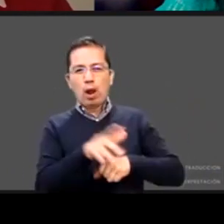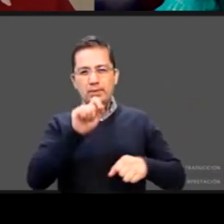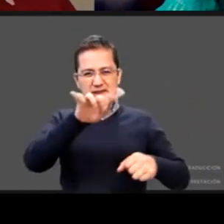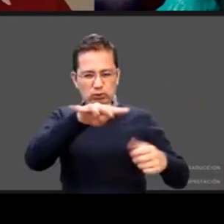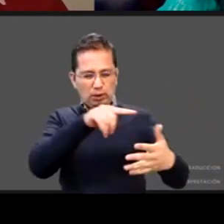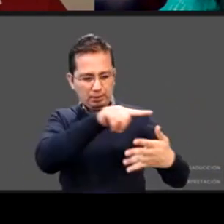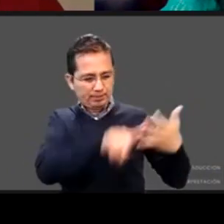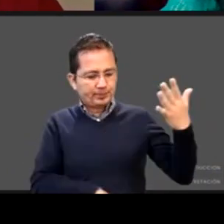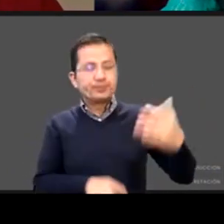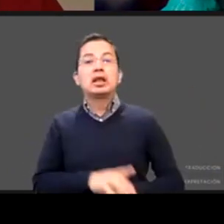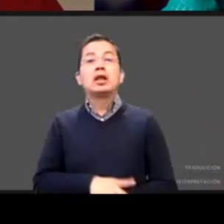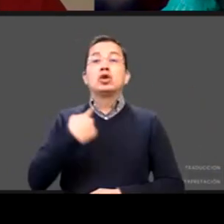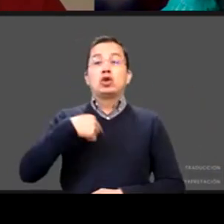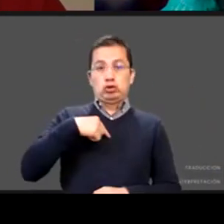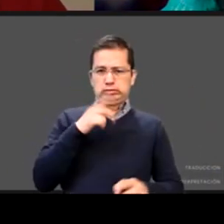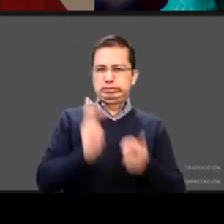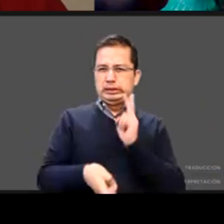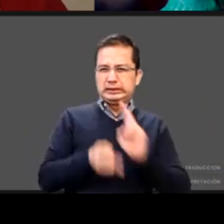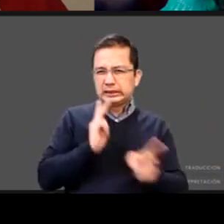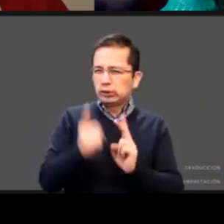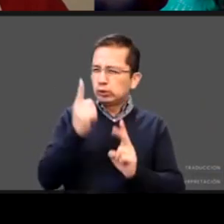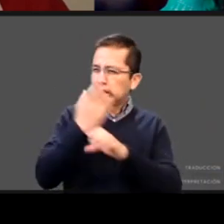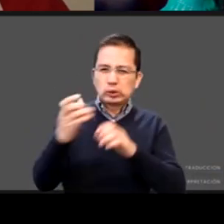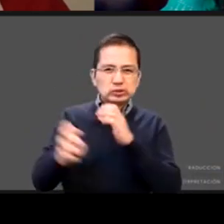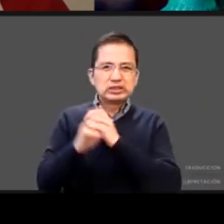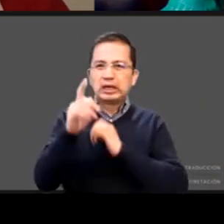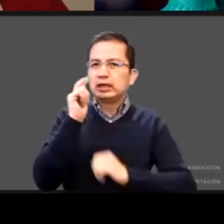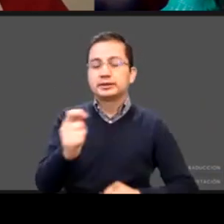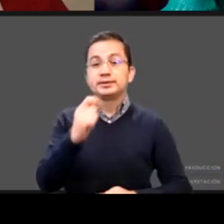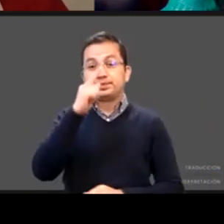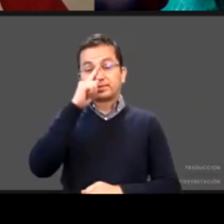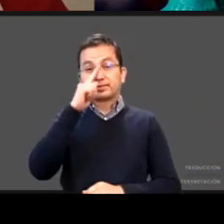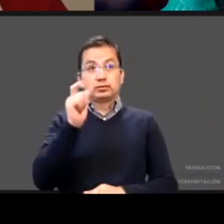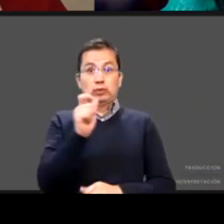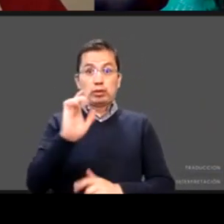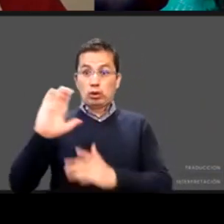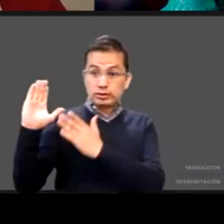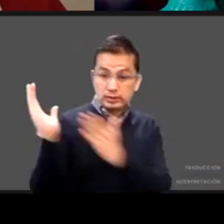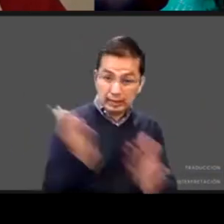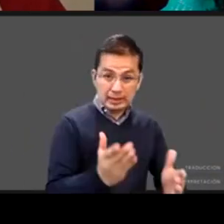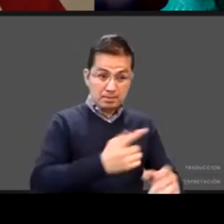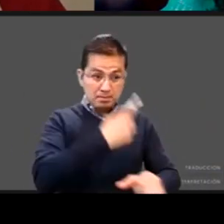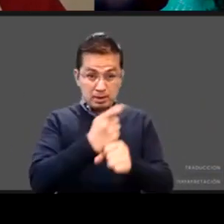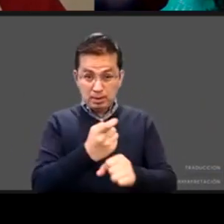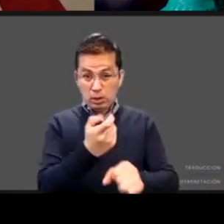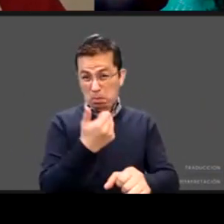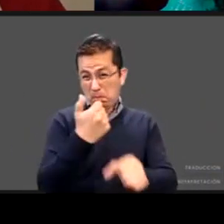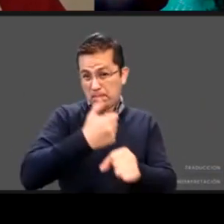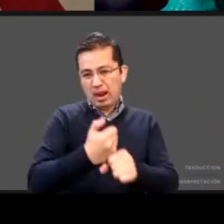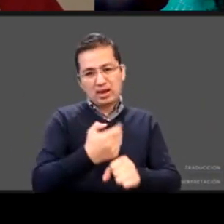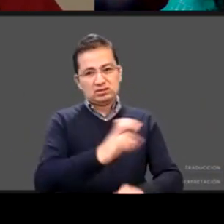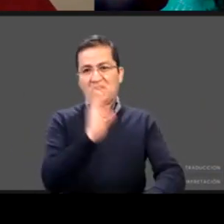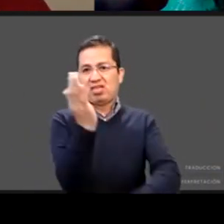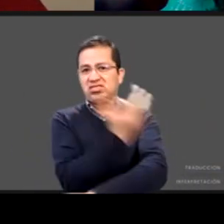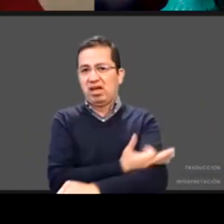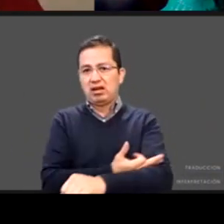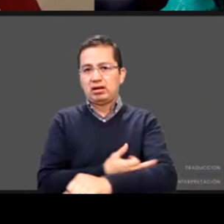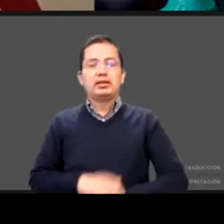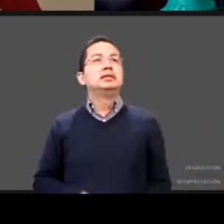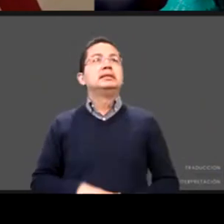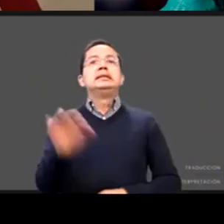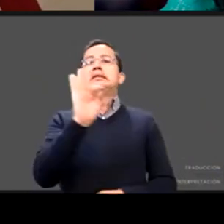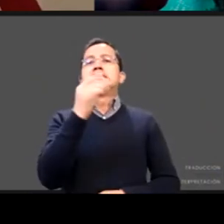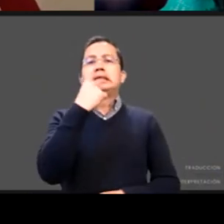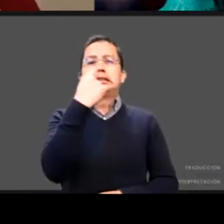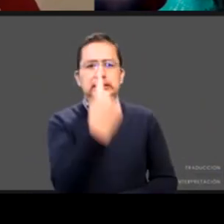aterrizaje como primero de primaria es muy tarde que es el niño a lo mejor está teniendo problemas en la escuela y entonces no está